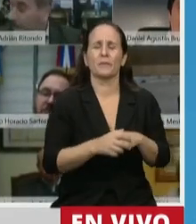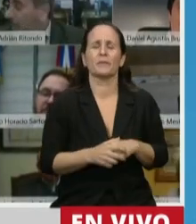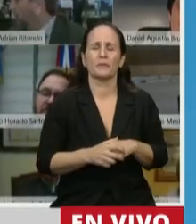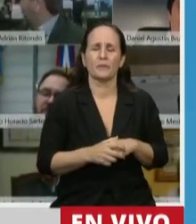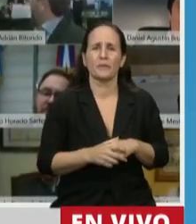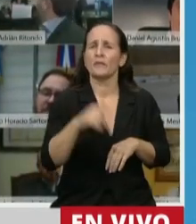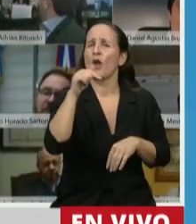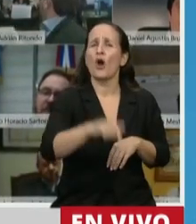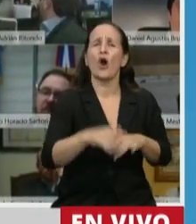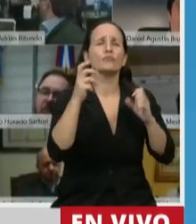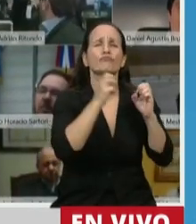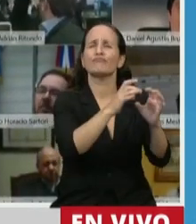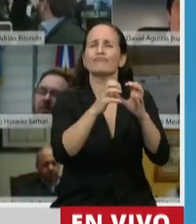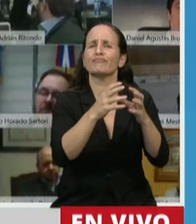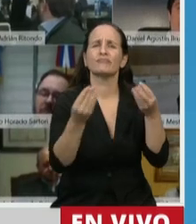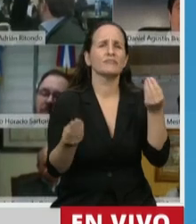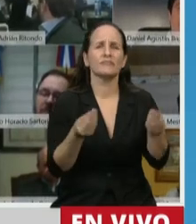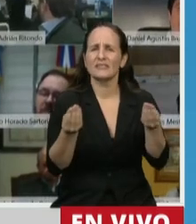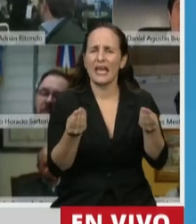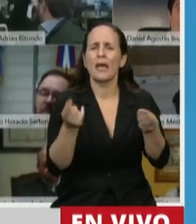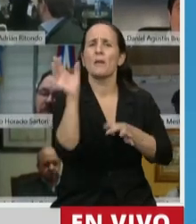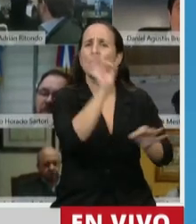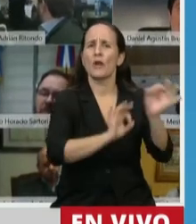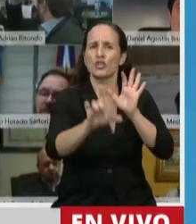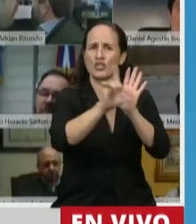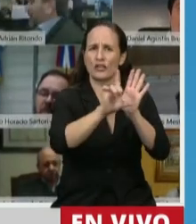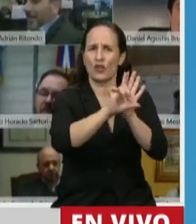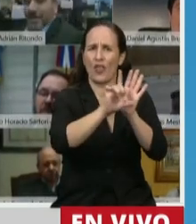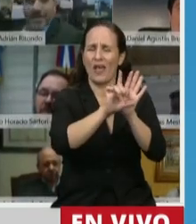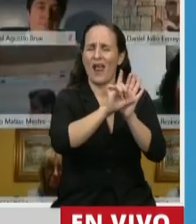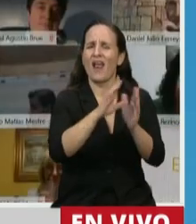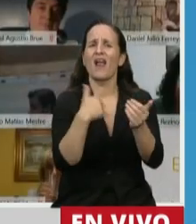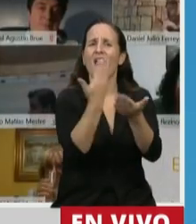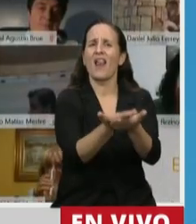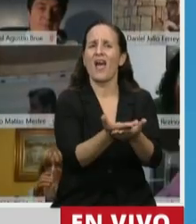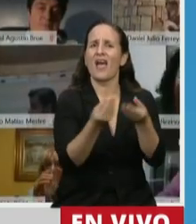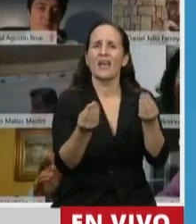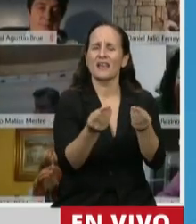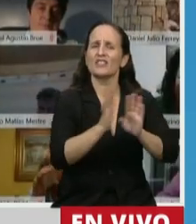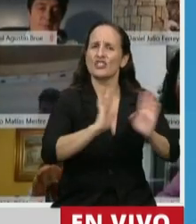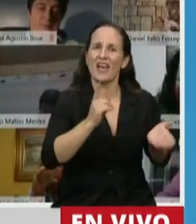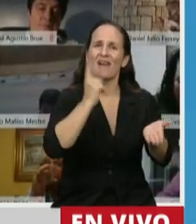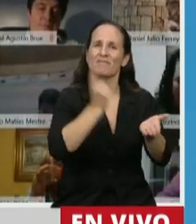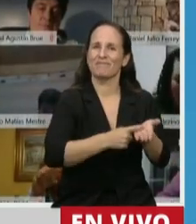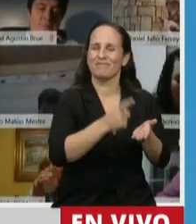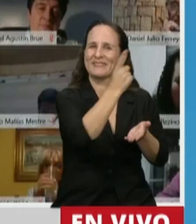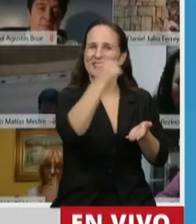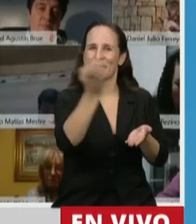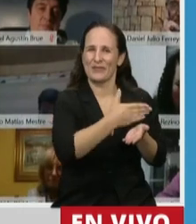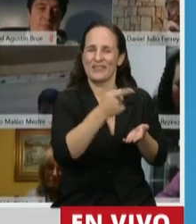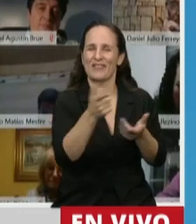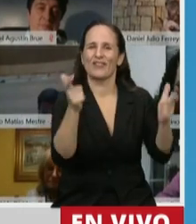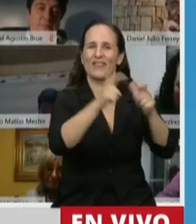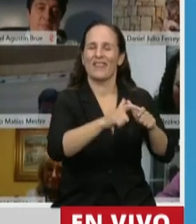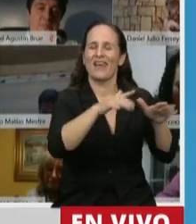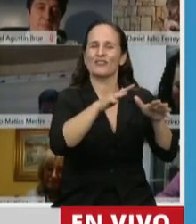discusión un proyecto de ley que ha merecido el dictamen por unanimidad de la Comisión de Acción Social